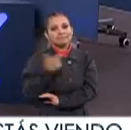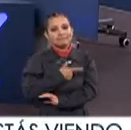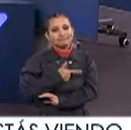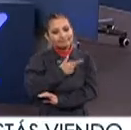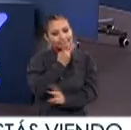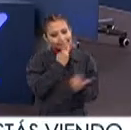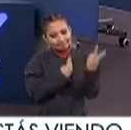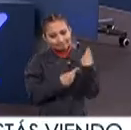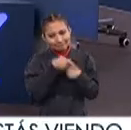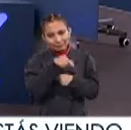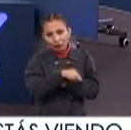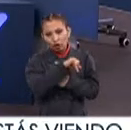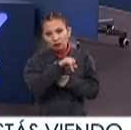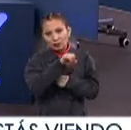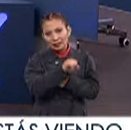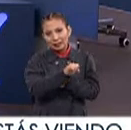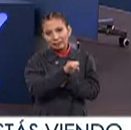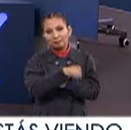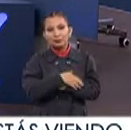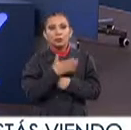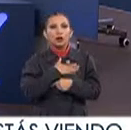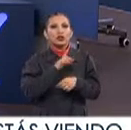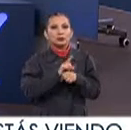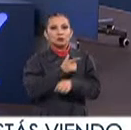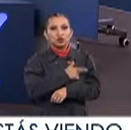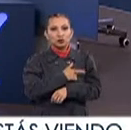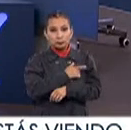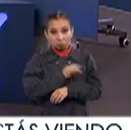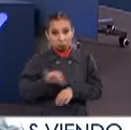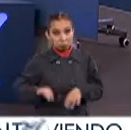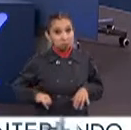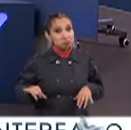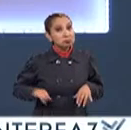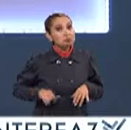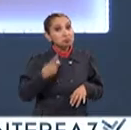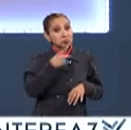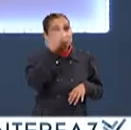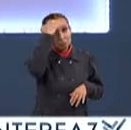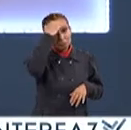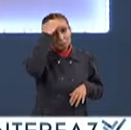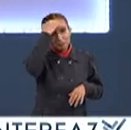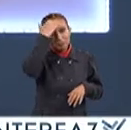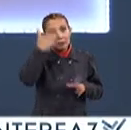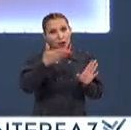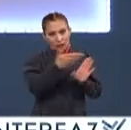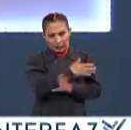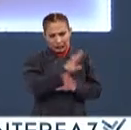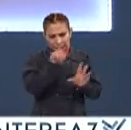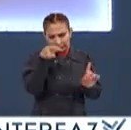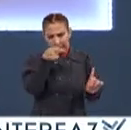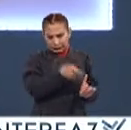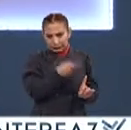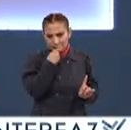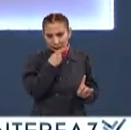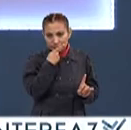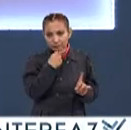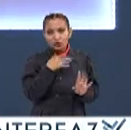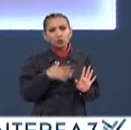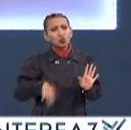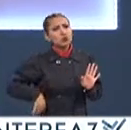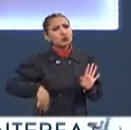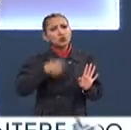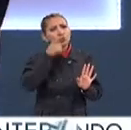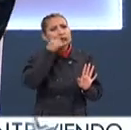placer que estés Con nosotros José Alfonso Gracias Hola tal Buenos días Un gusto Pues interesante Haber vivido esta experiencia Ya Pero antes de entrar Al aire Nos